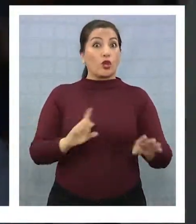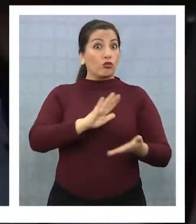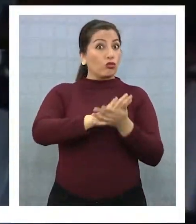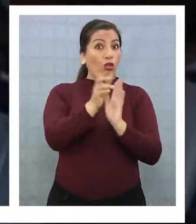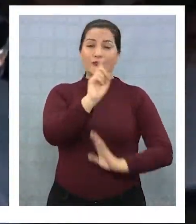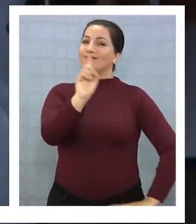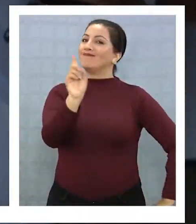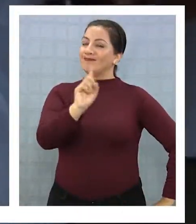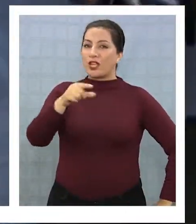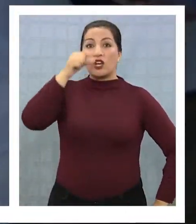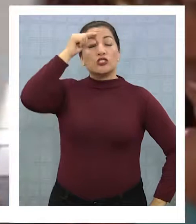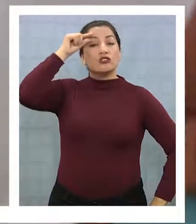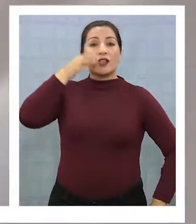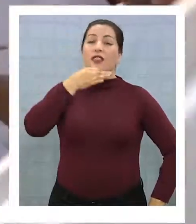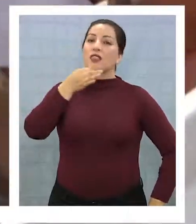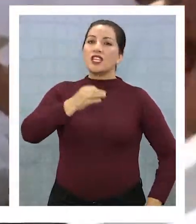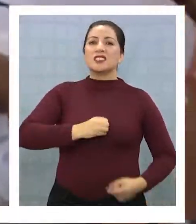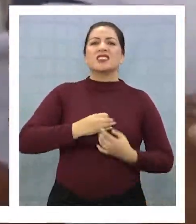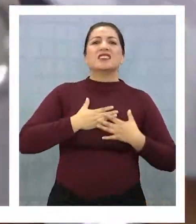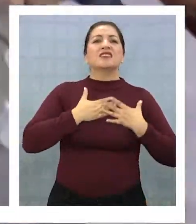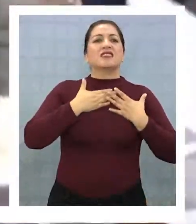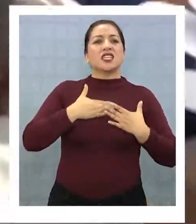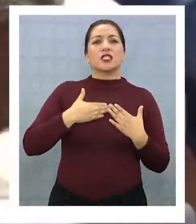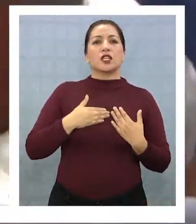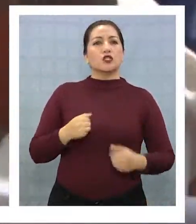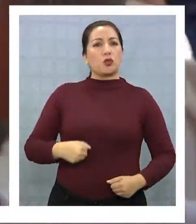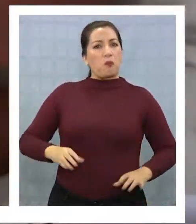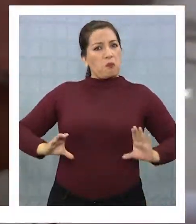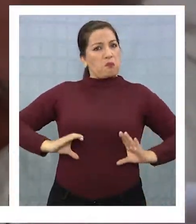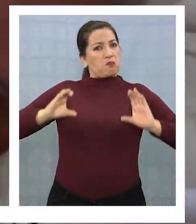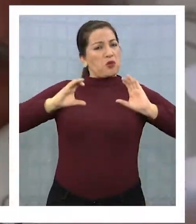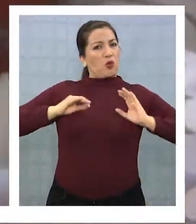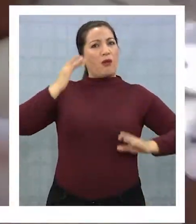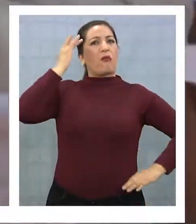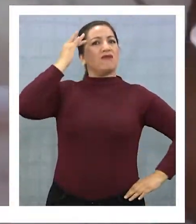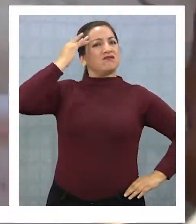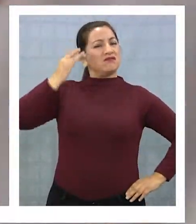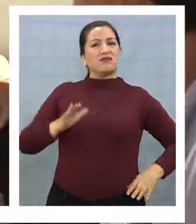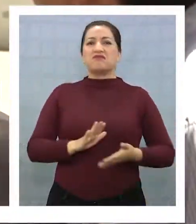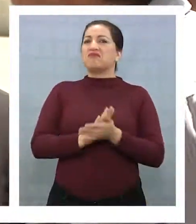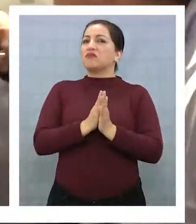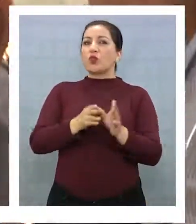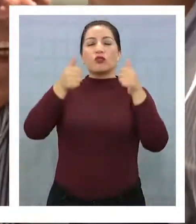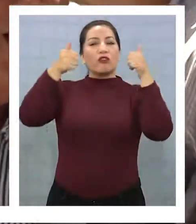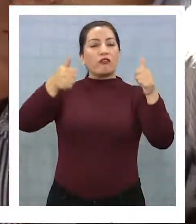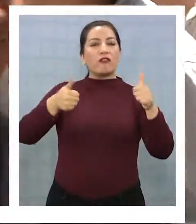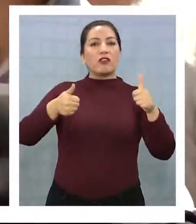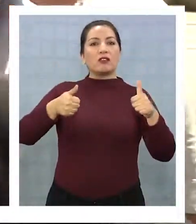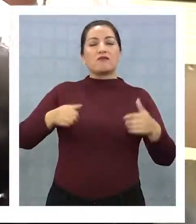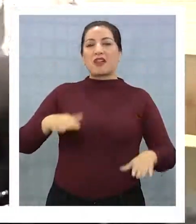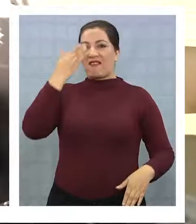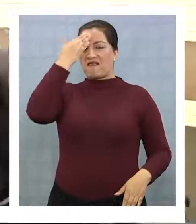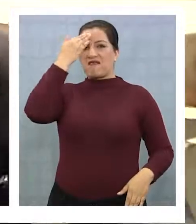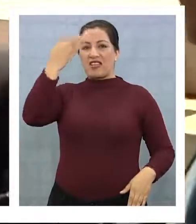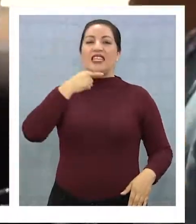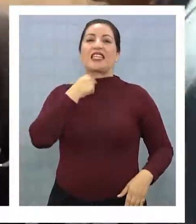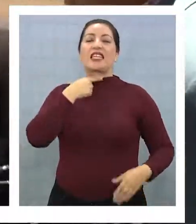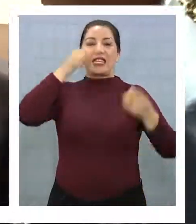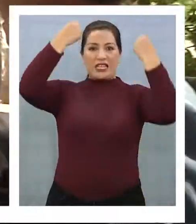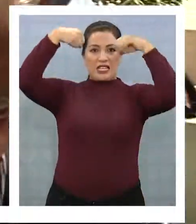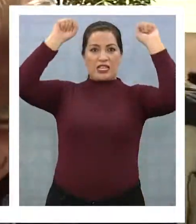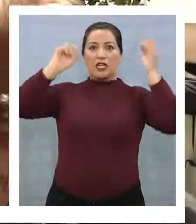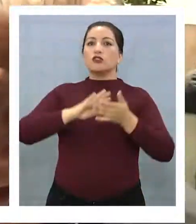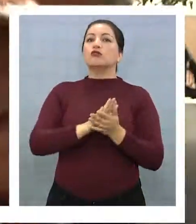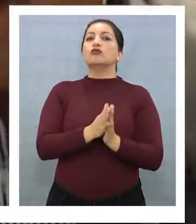también aseguró que se siente en plena condición física e intelectual para enfrentar estas elecciones y de ganarlas, mantenerse como